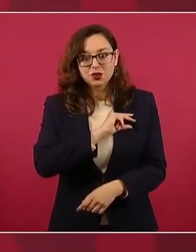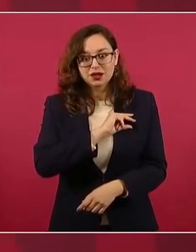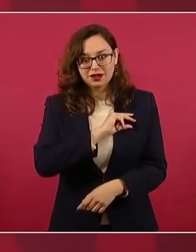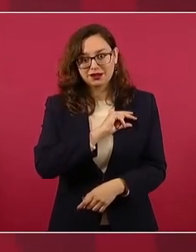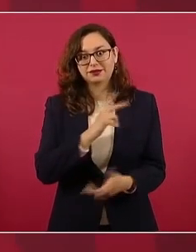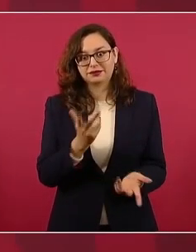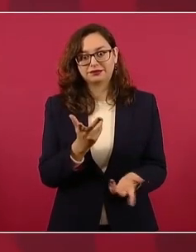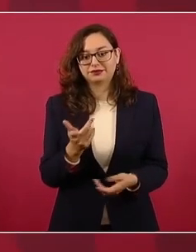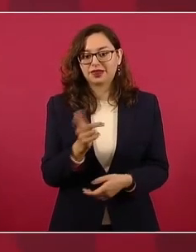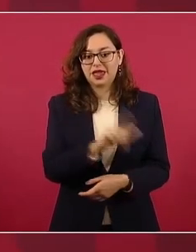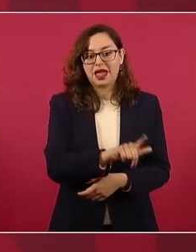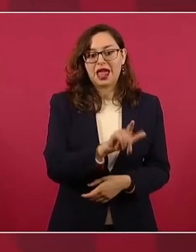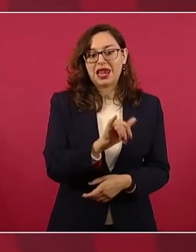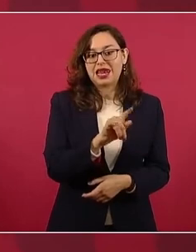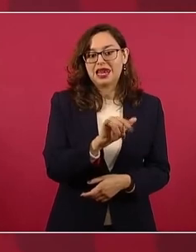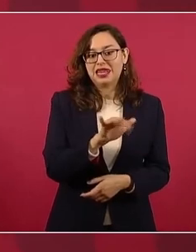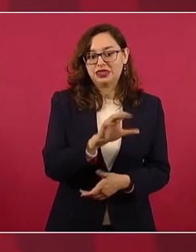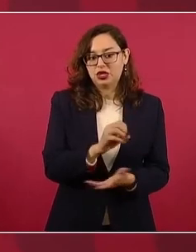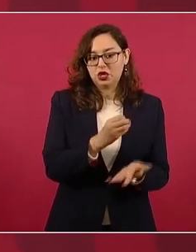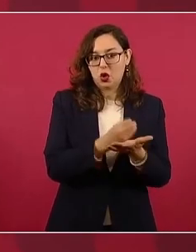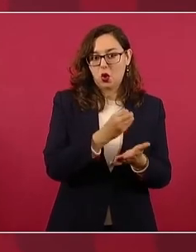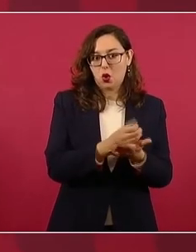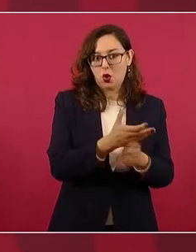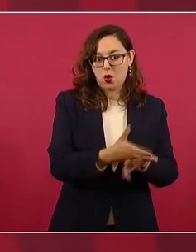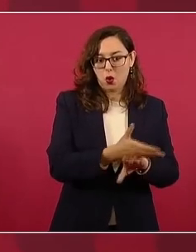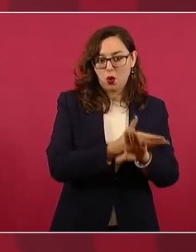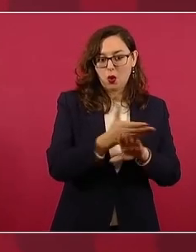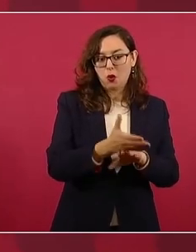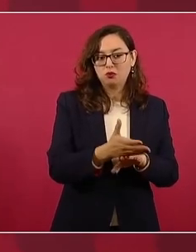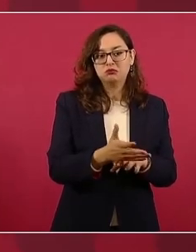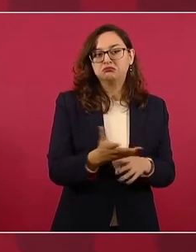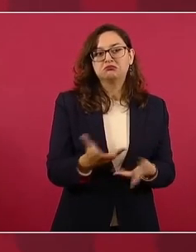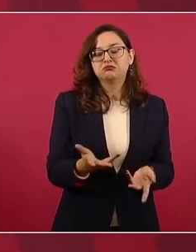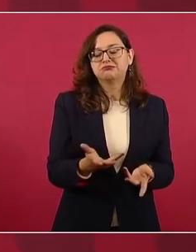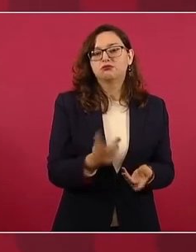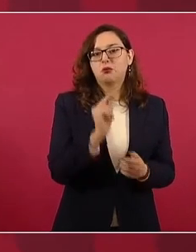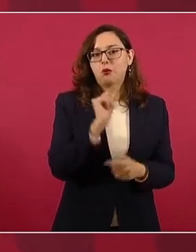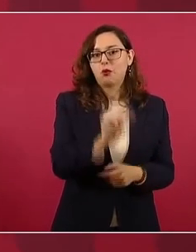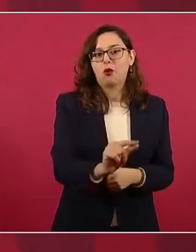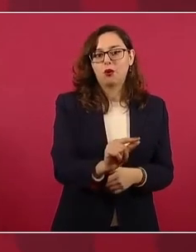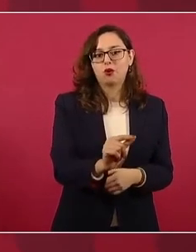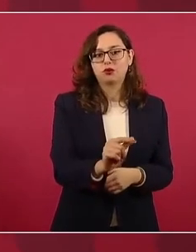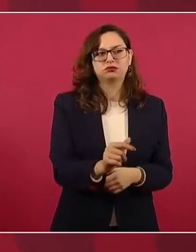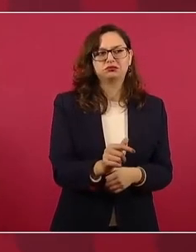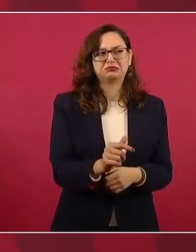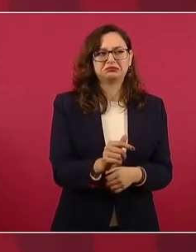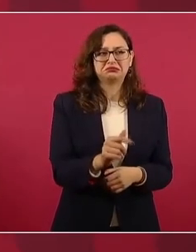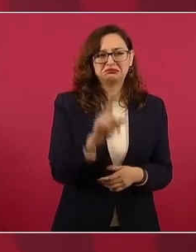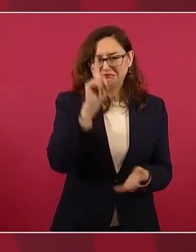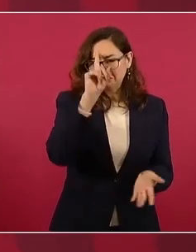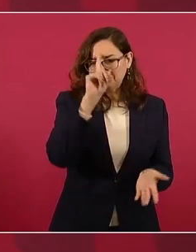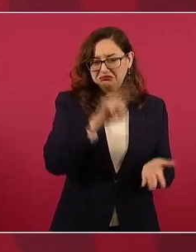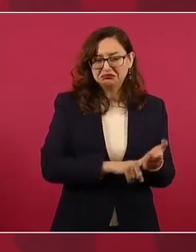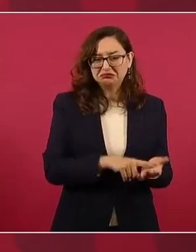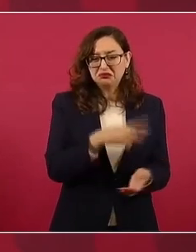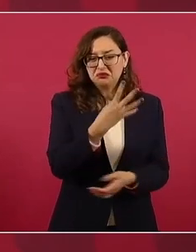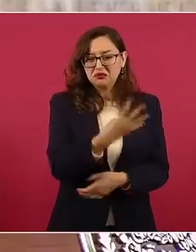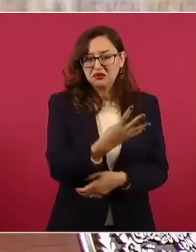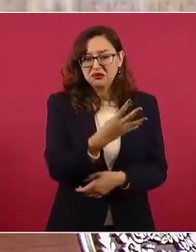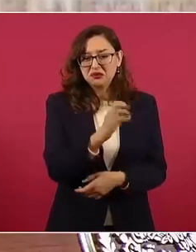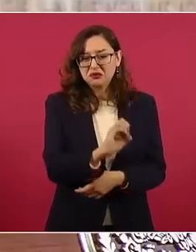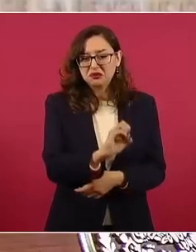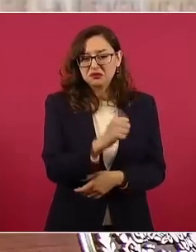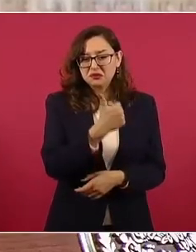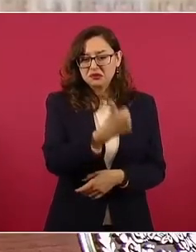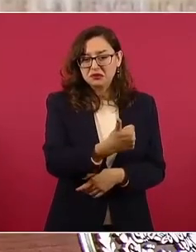cuatro o seis empresas y además se va a revisar